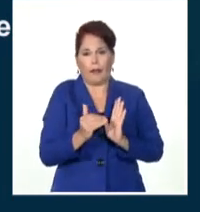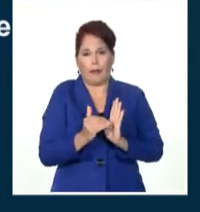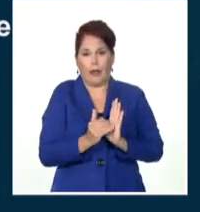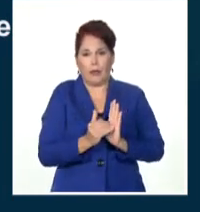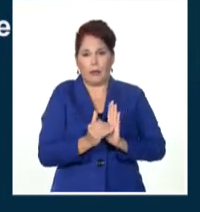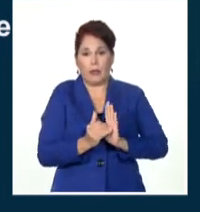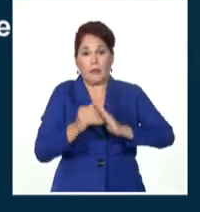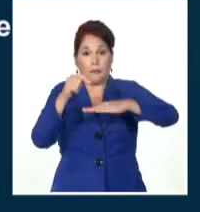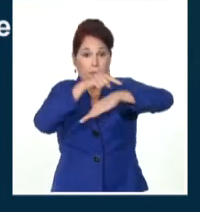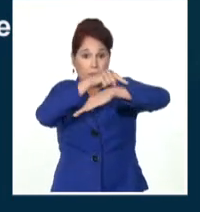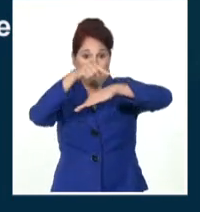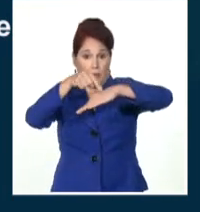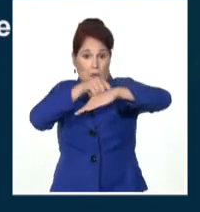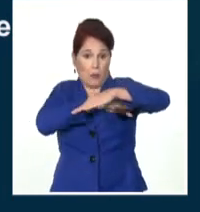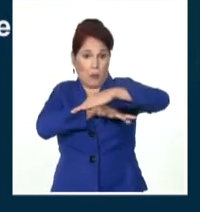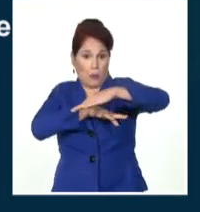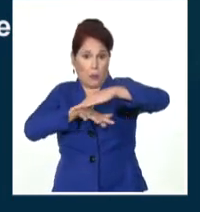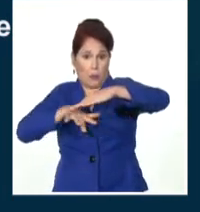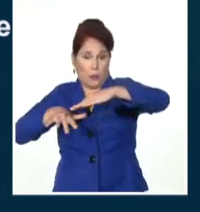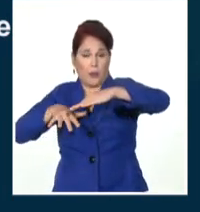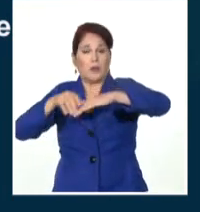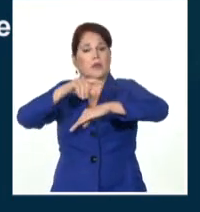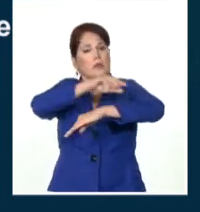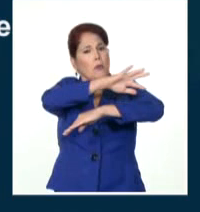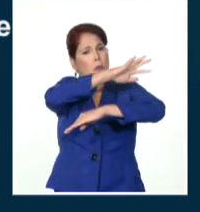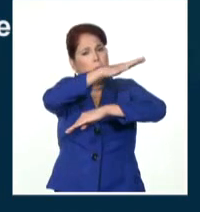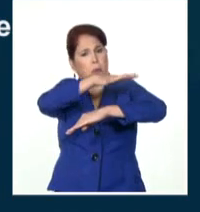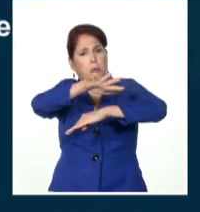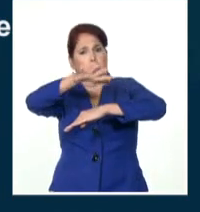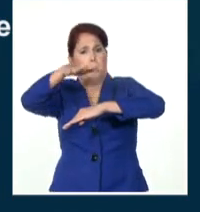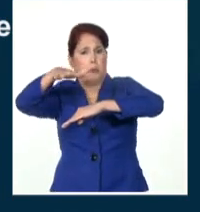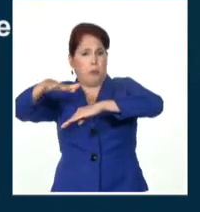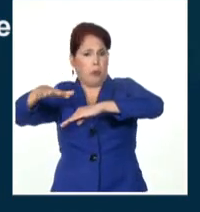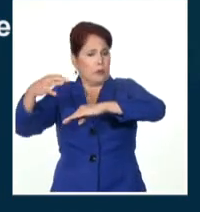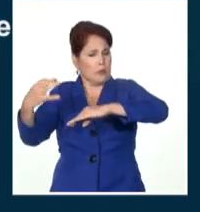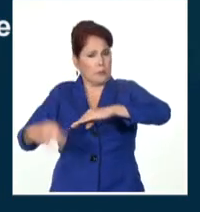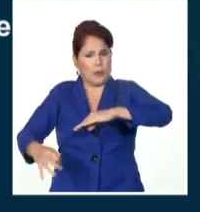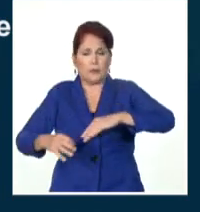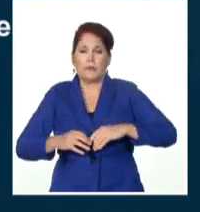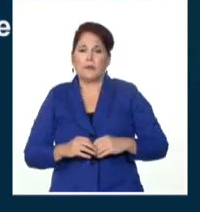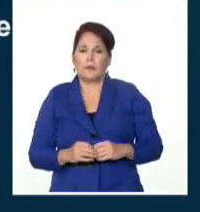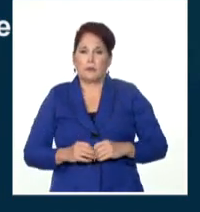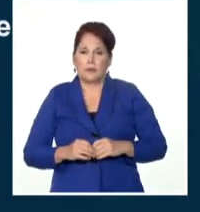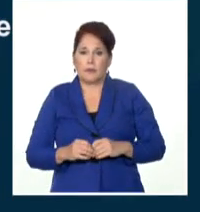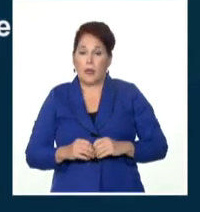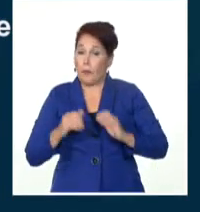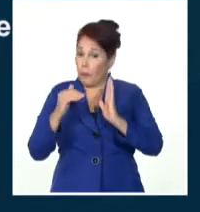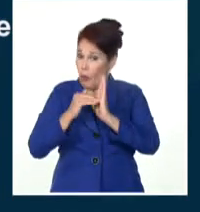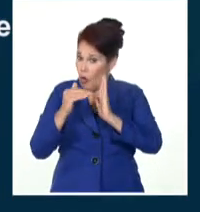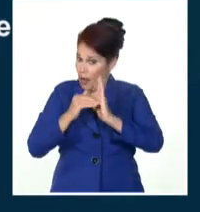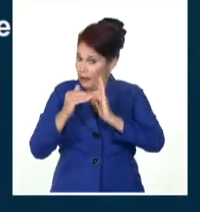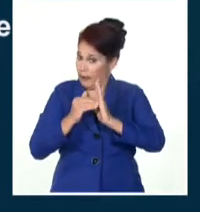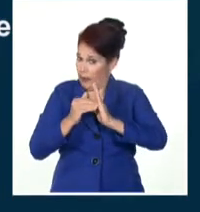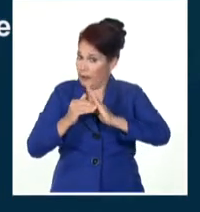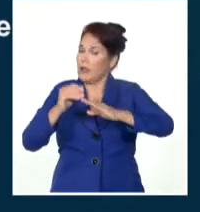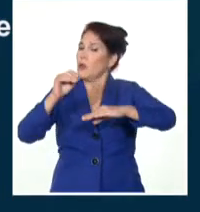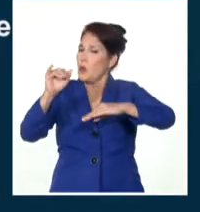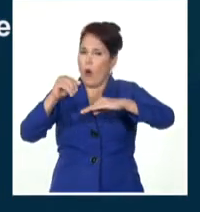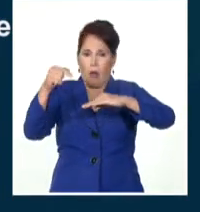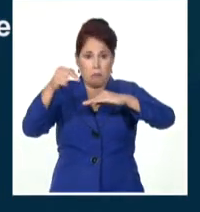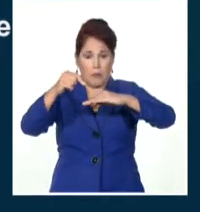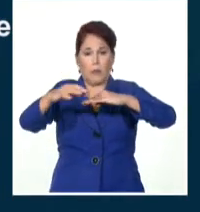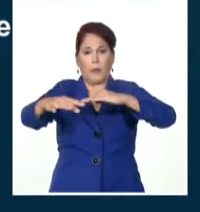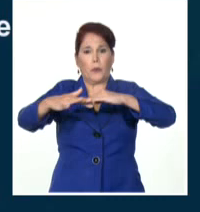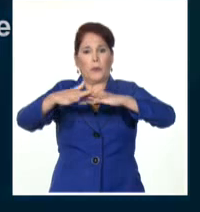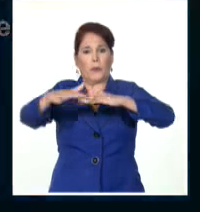poco cambio, predominio de poco oleaje en ambos litorales de la región oriental del país, más tranquilo en el resto, pero que en la tarde se incrementa también a poco oleaje en el litoral norte